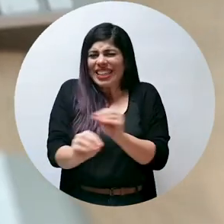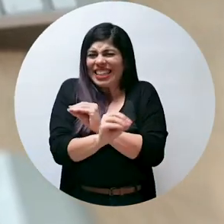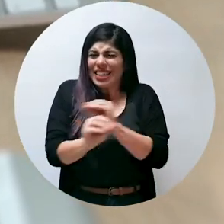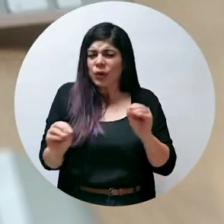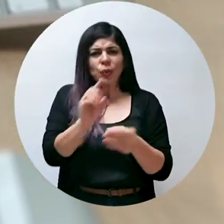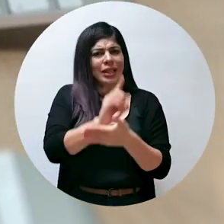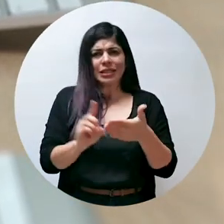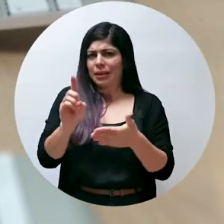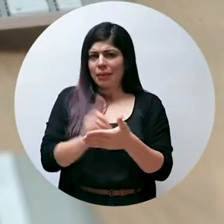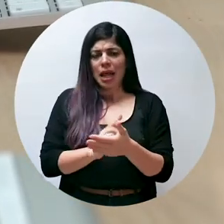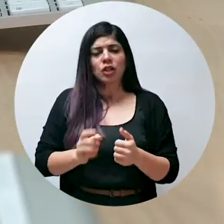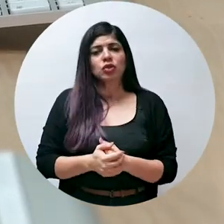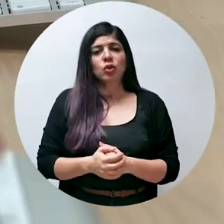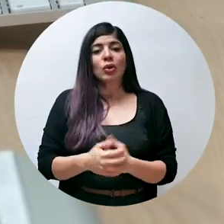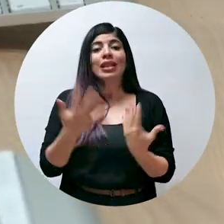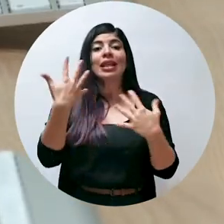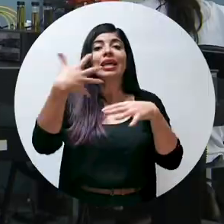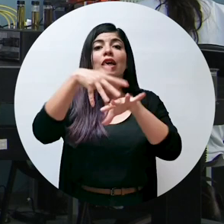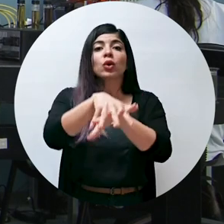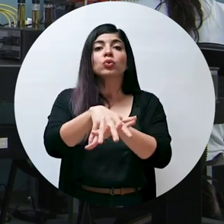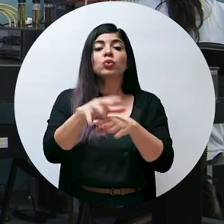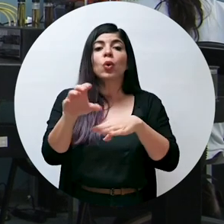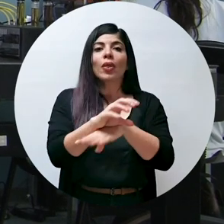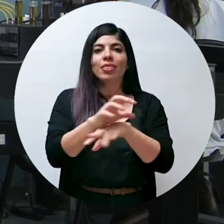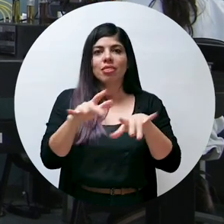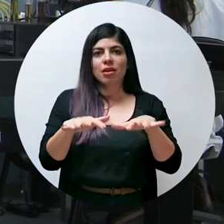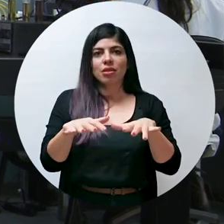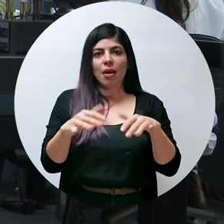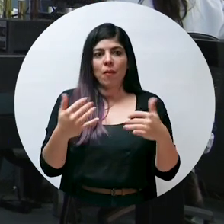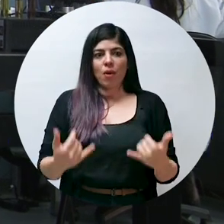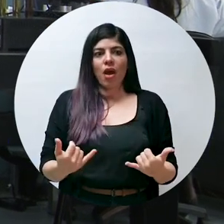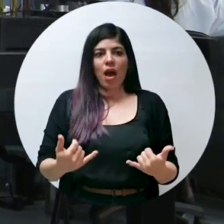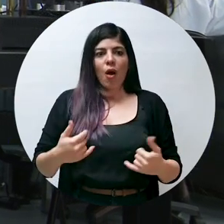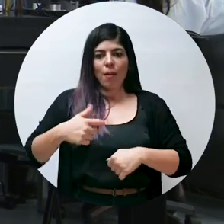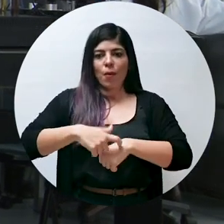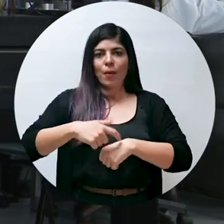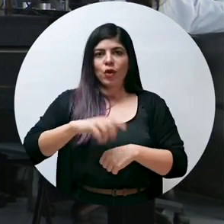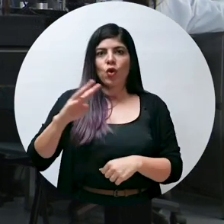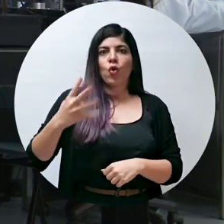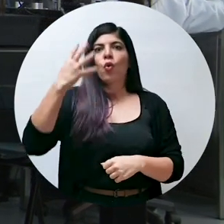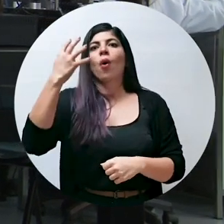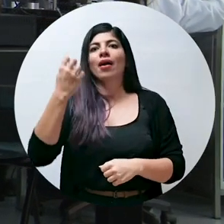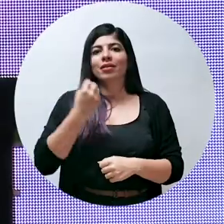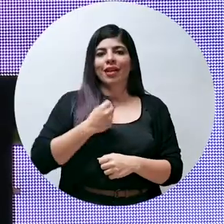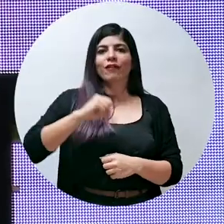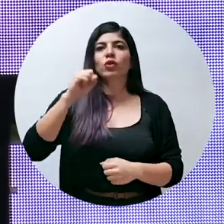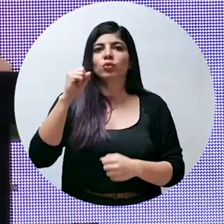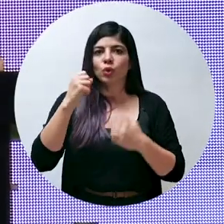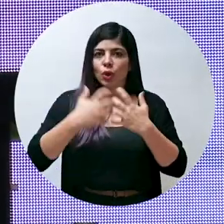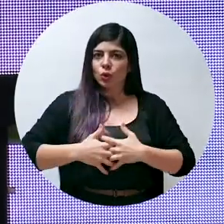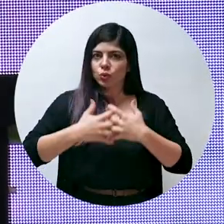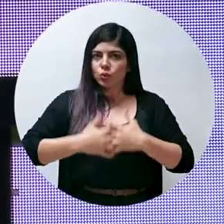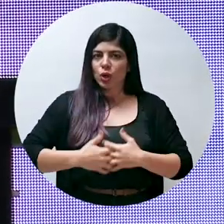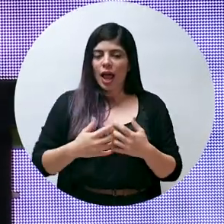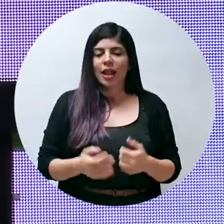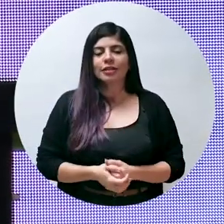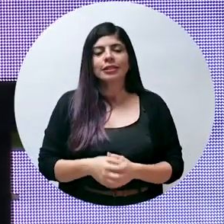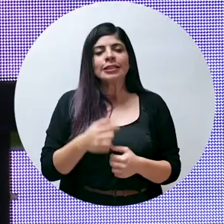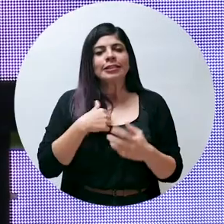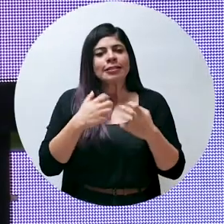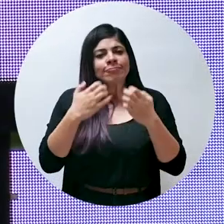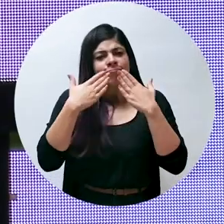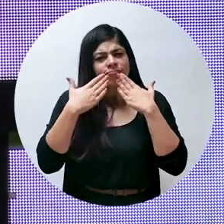tipo y la inclusión digital en la era de la Cuarta Revolución Industrial. Quiero